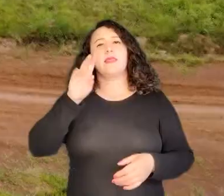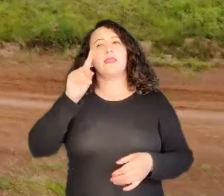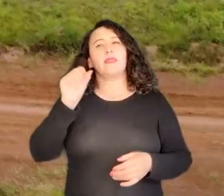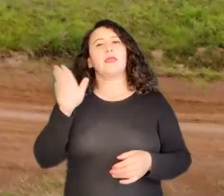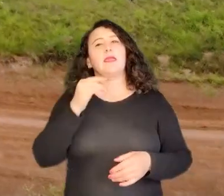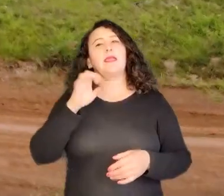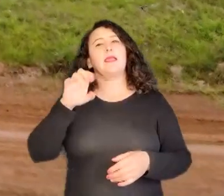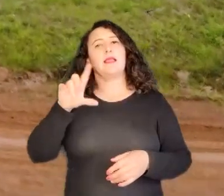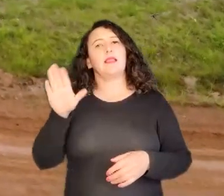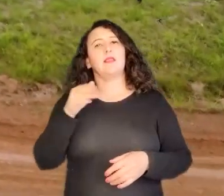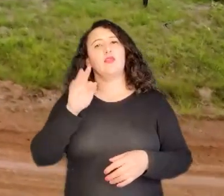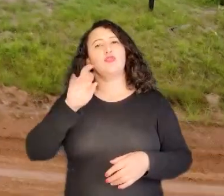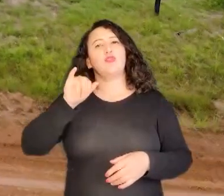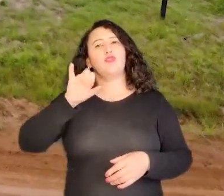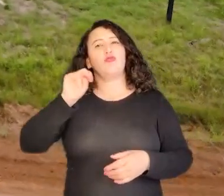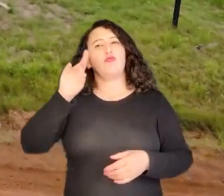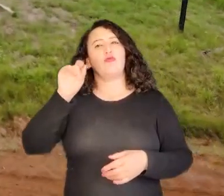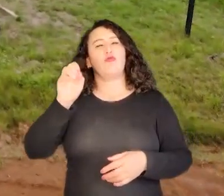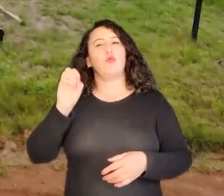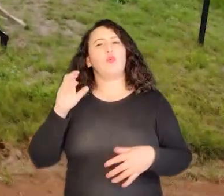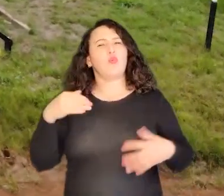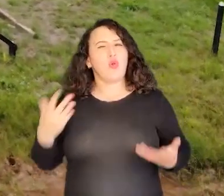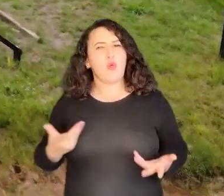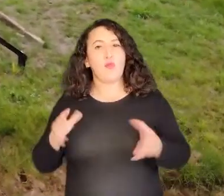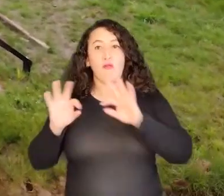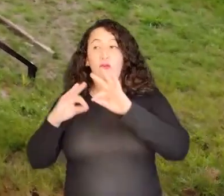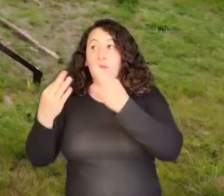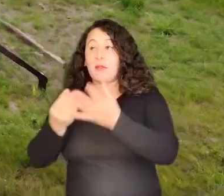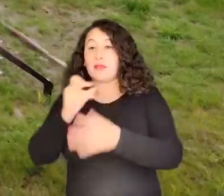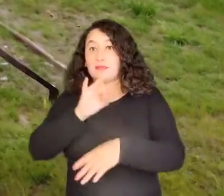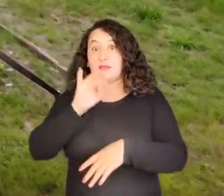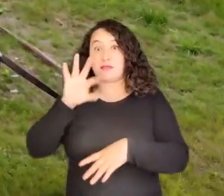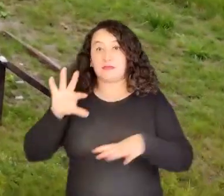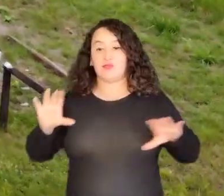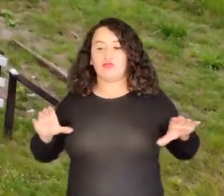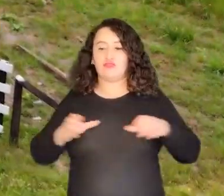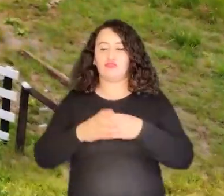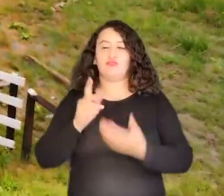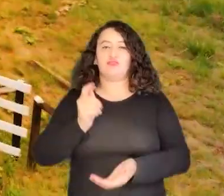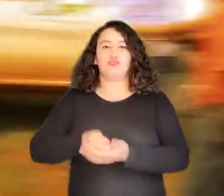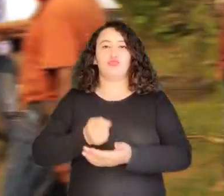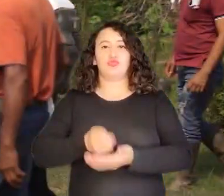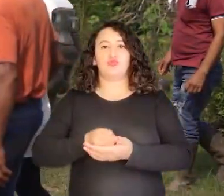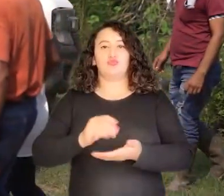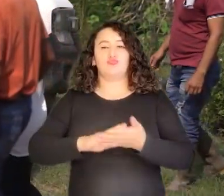familias de la comunidad se unieron para crear una asociación de campesinos productores ganaderos.